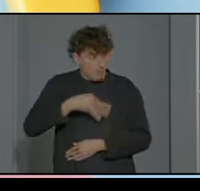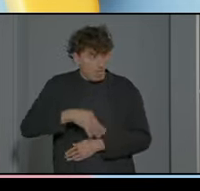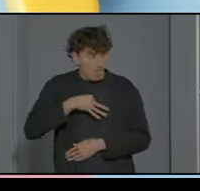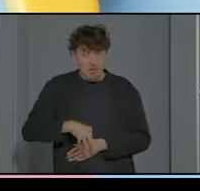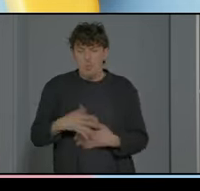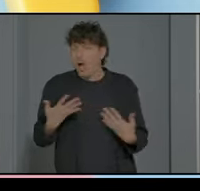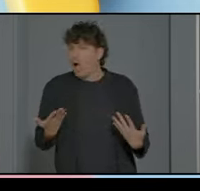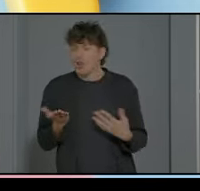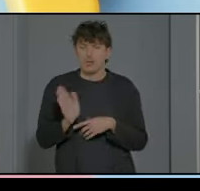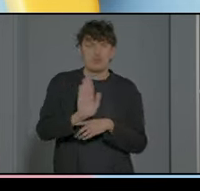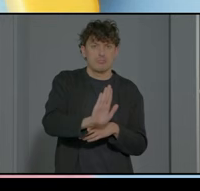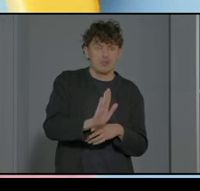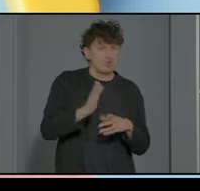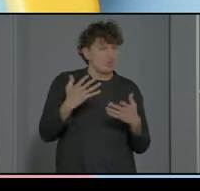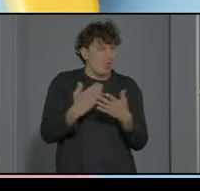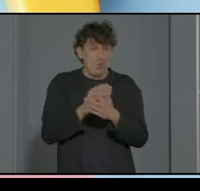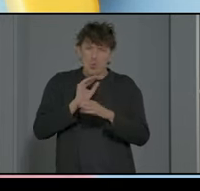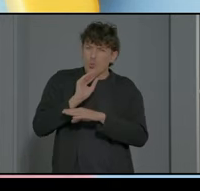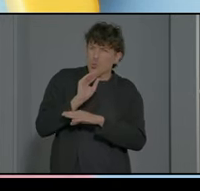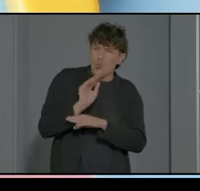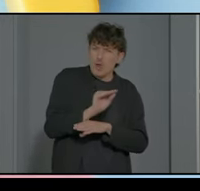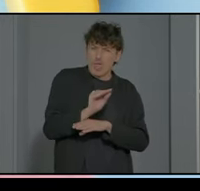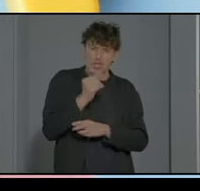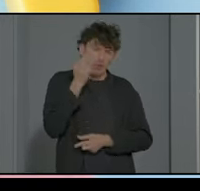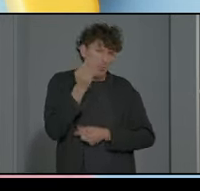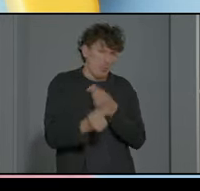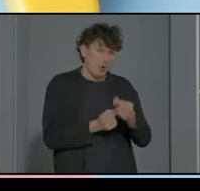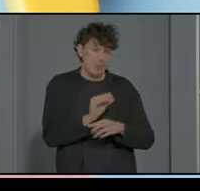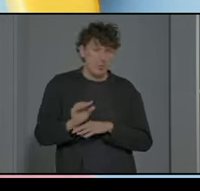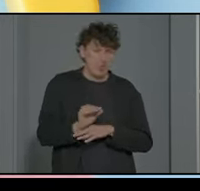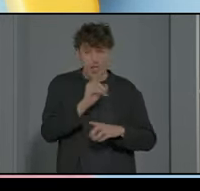con mucha suavidad con mucho cuidado para que estén siempre pues contentos ¿no?